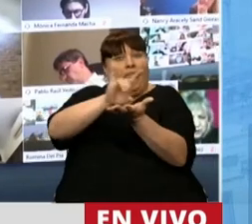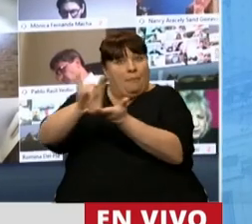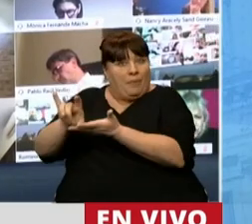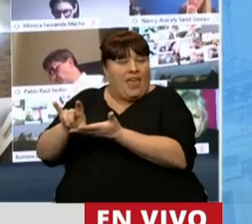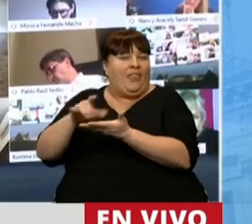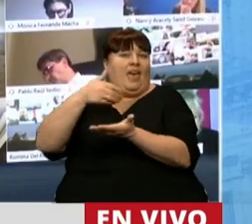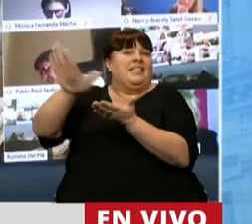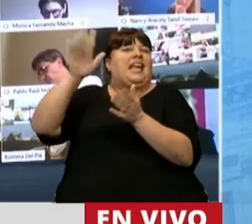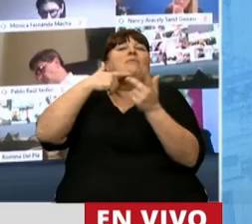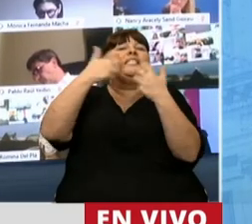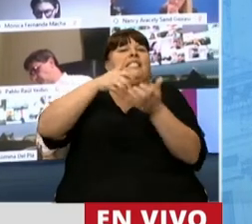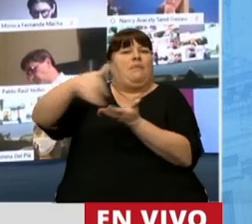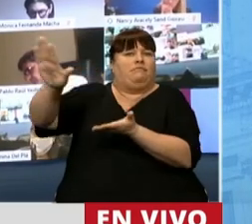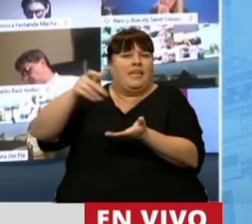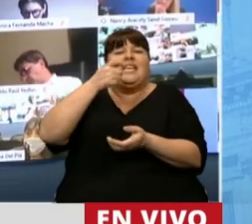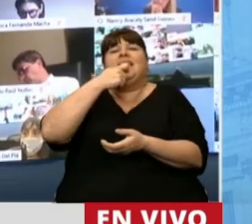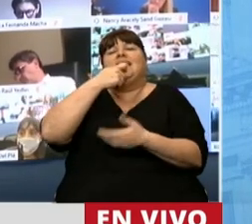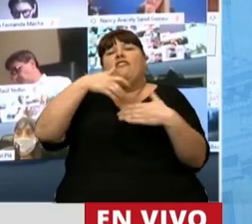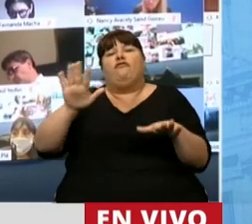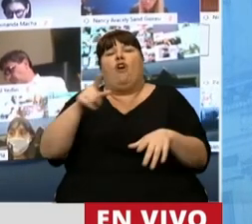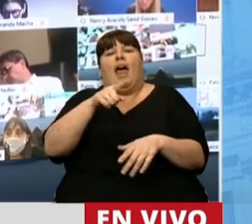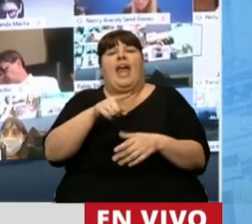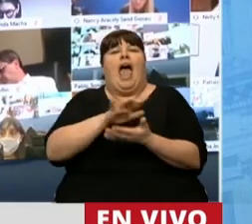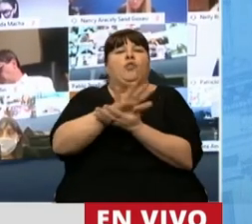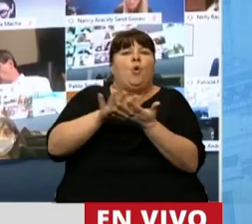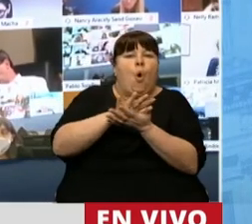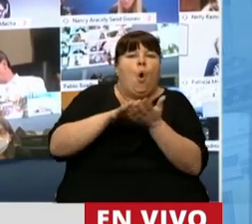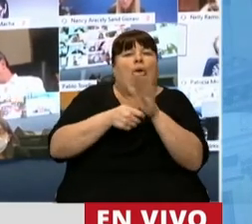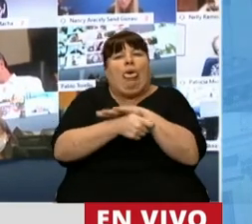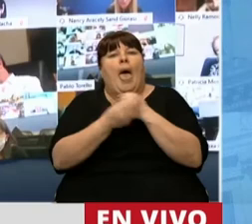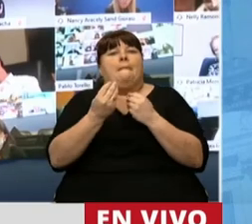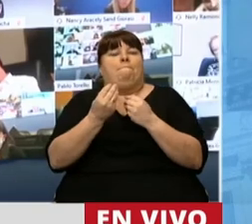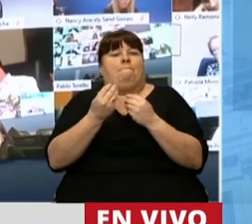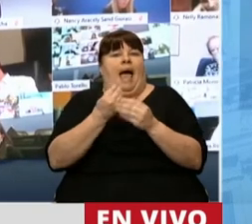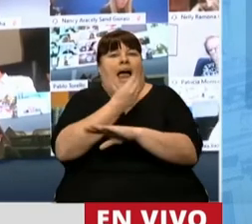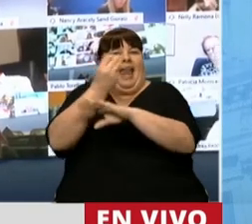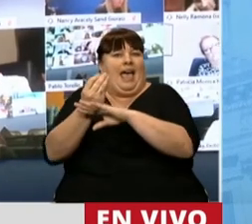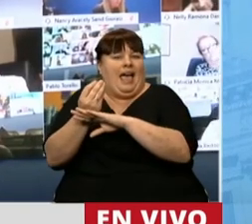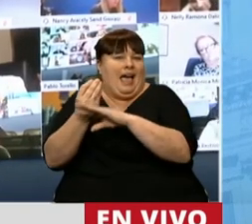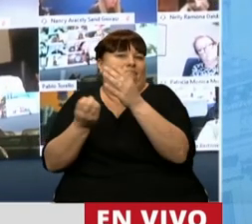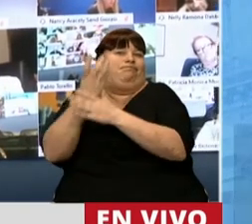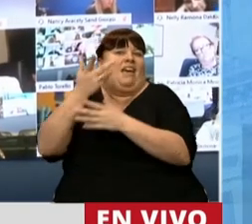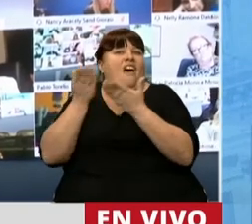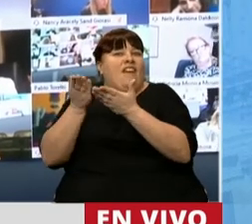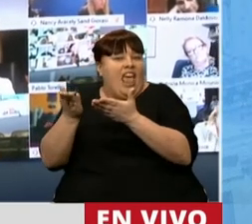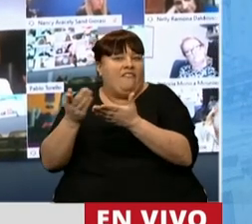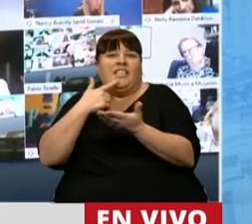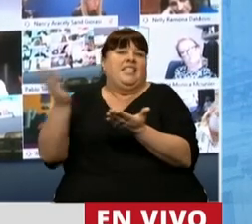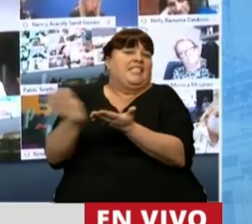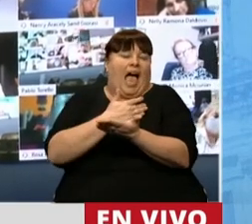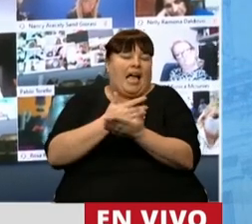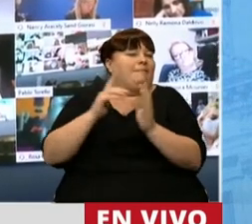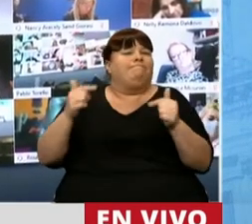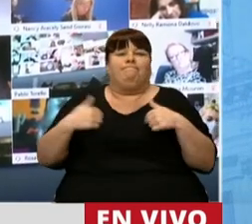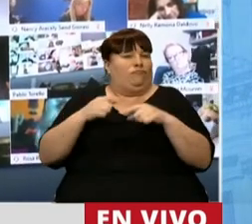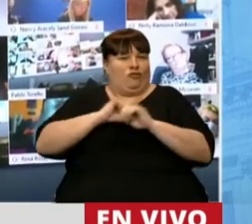se caigan del sistema. Si utilizaron prácticas fraudulentas para entrar y gozar de estos beneficios se caigan del sistema.